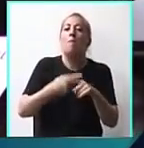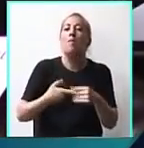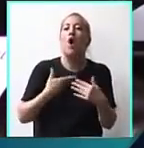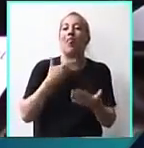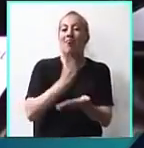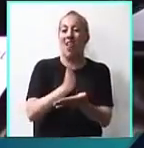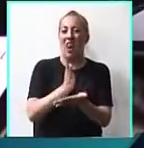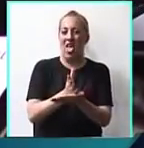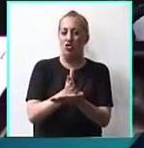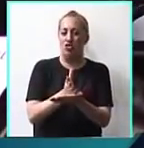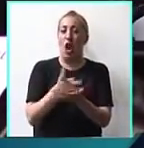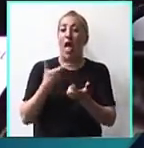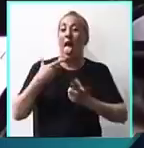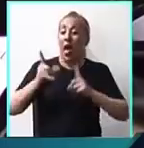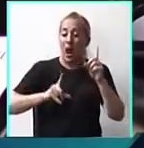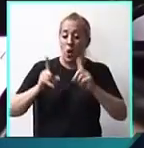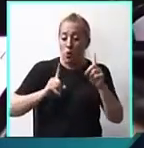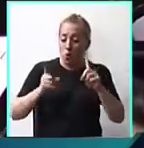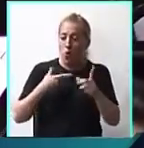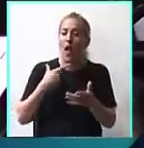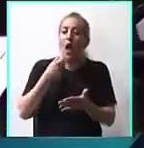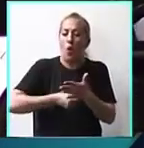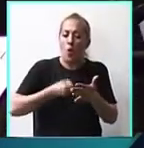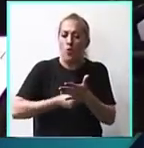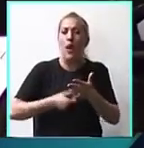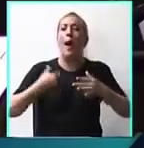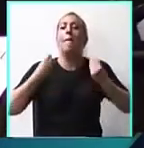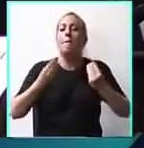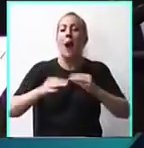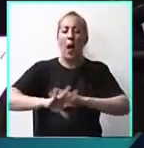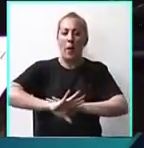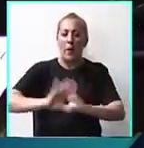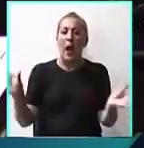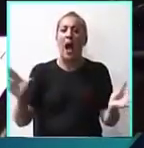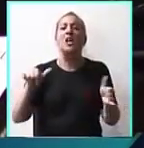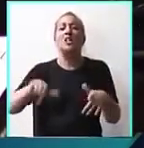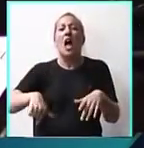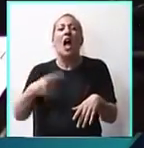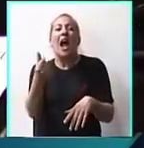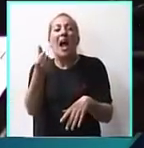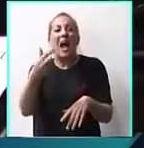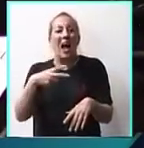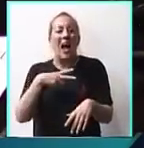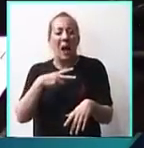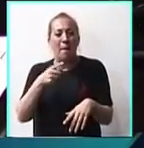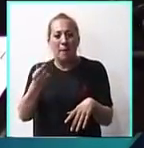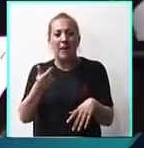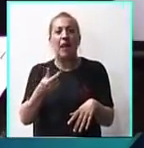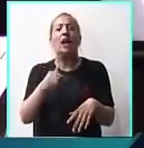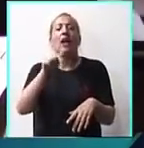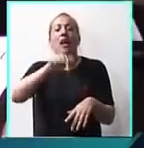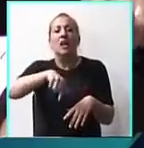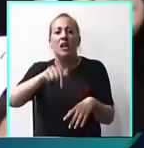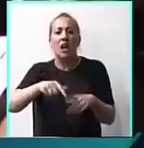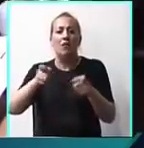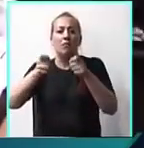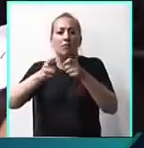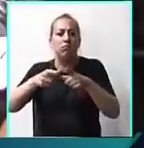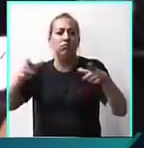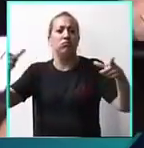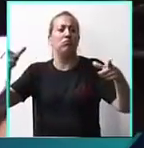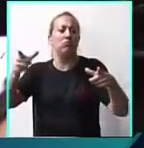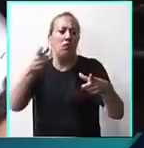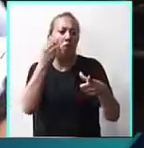nosotras incluso, luchamos por terminar con este sistema capitalista que amplifica y reproduce el